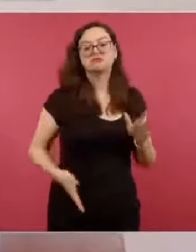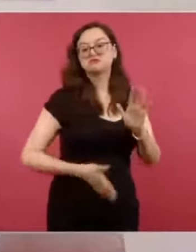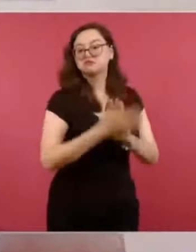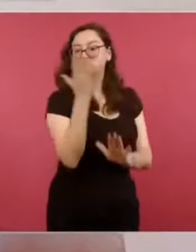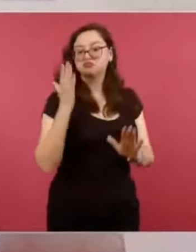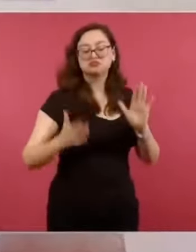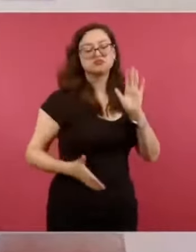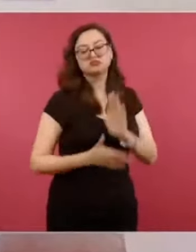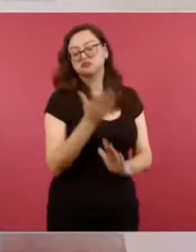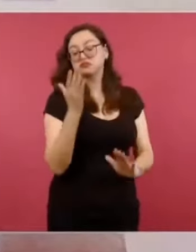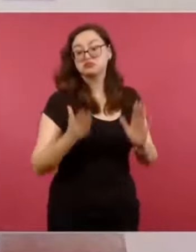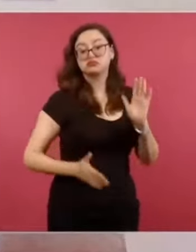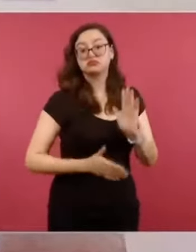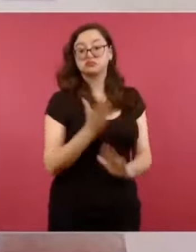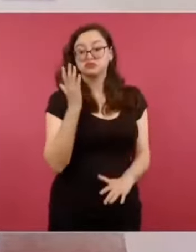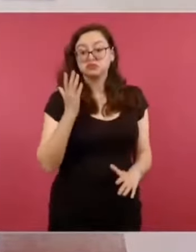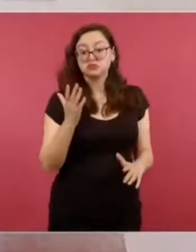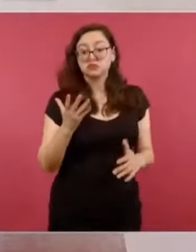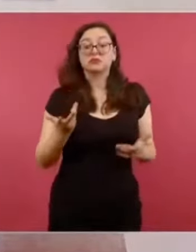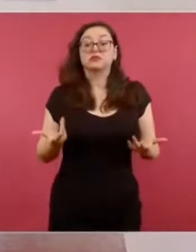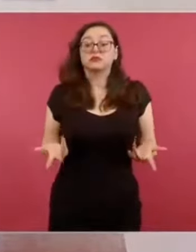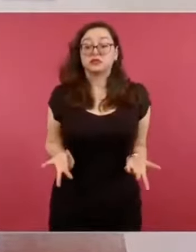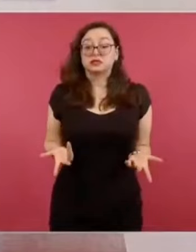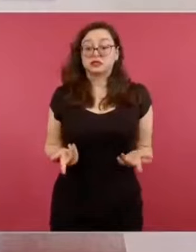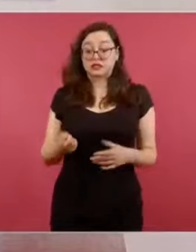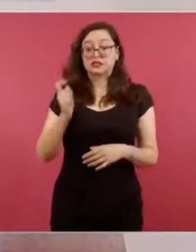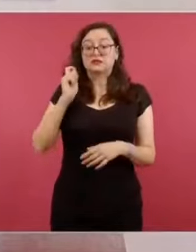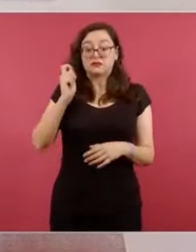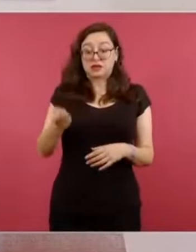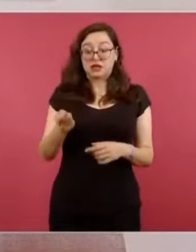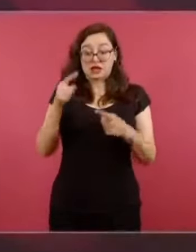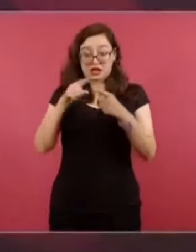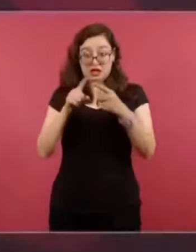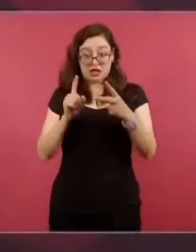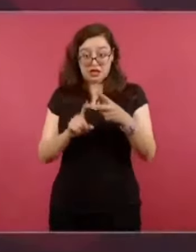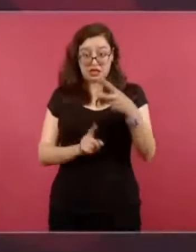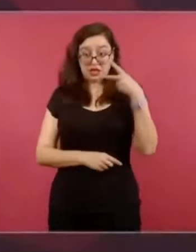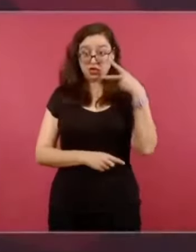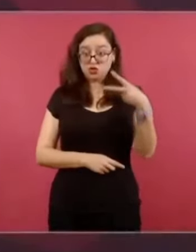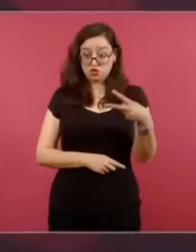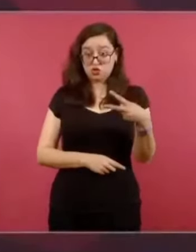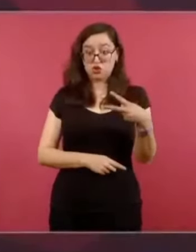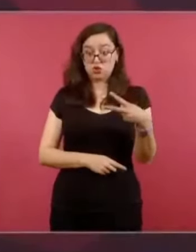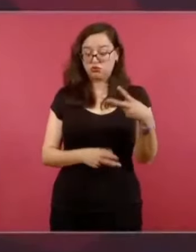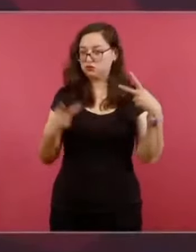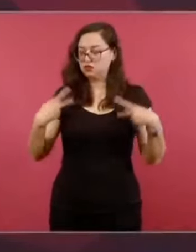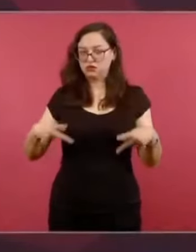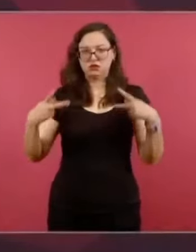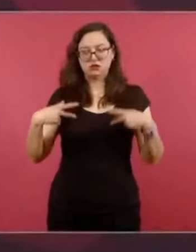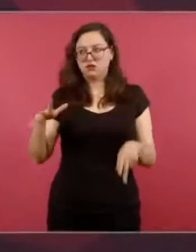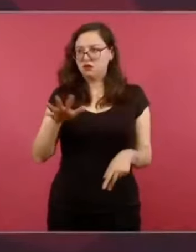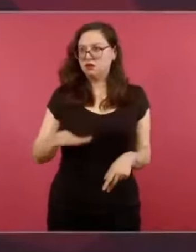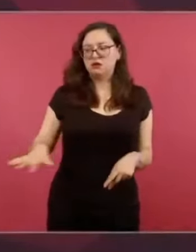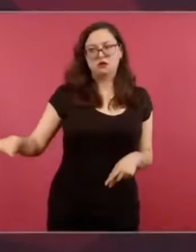acciones que tomó la gente,